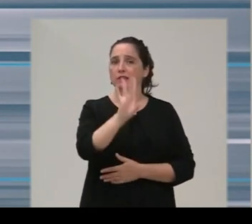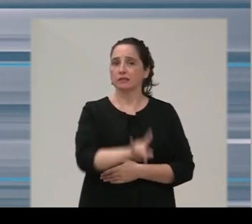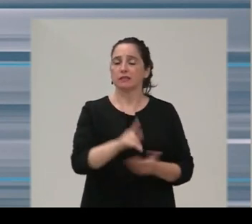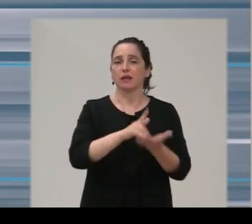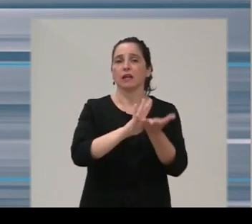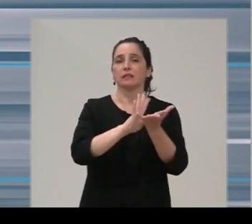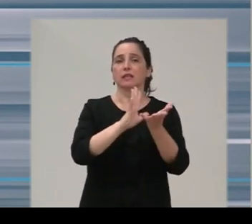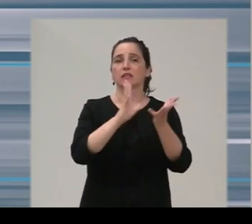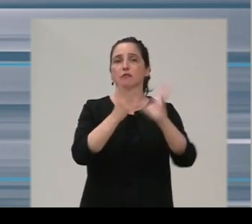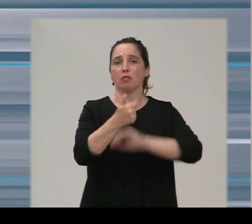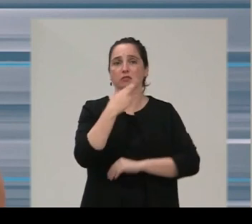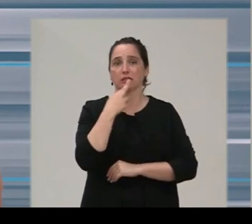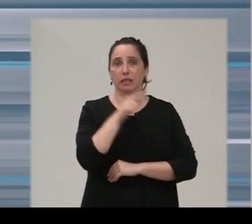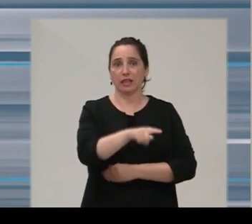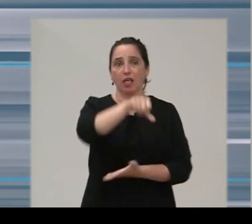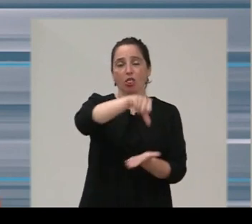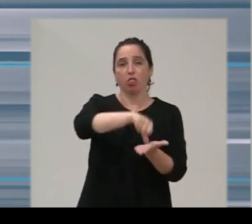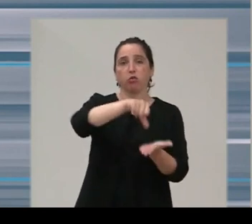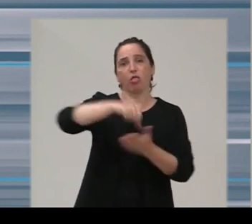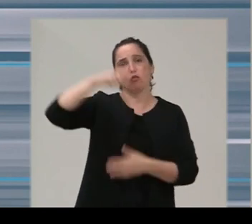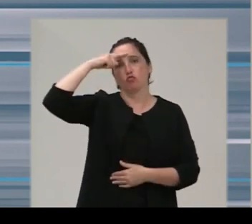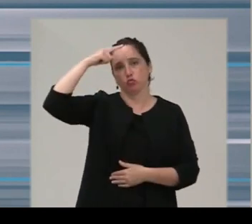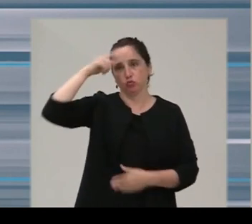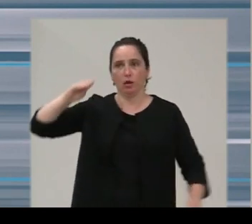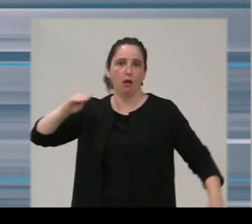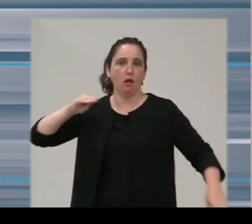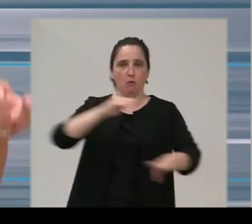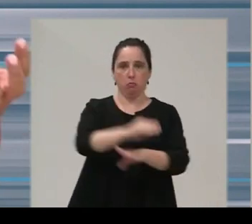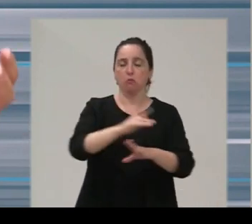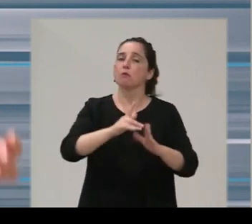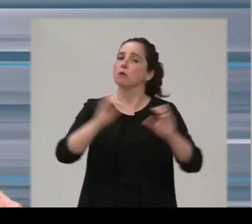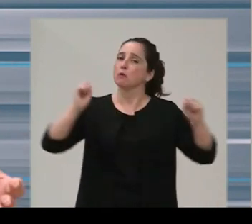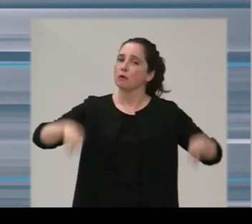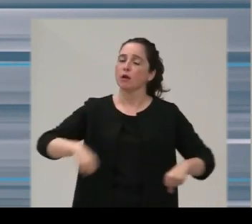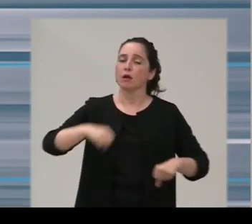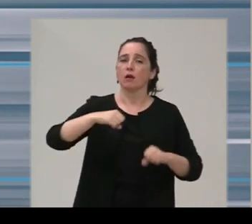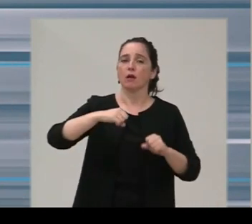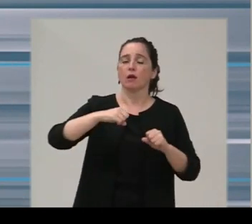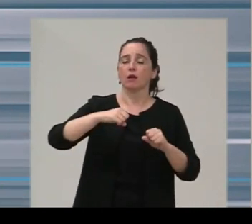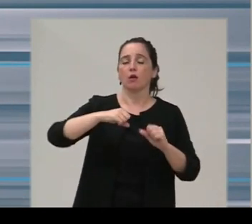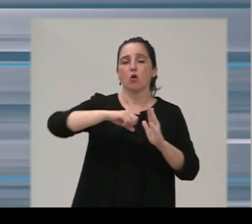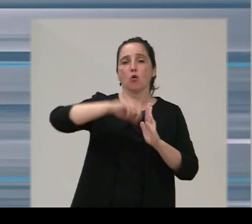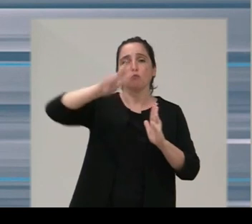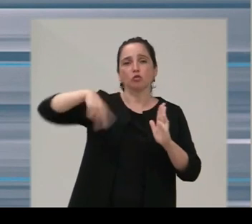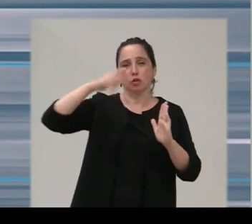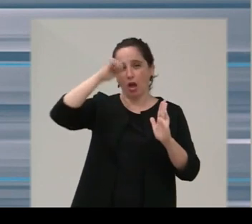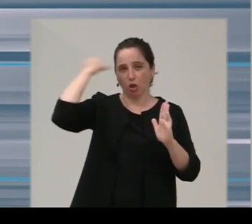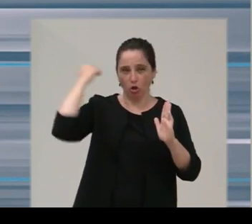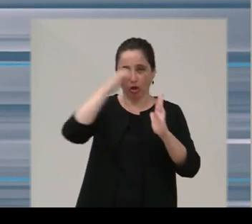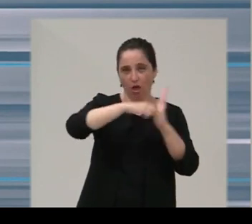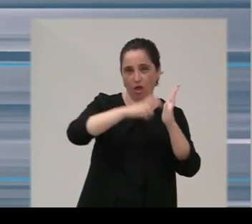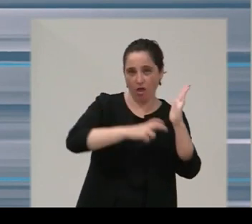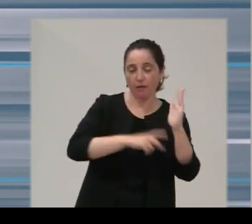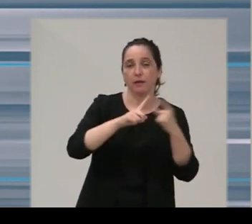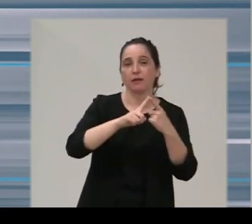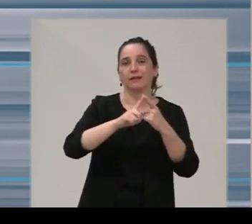transformación de Santander como ciudad de la cultura a través del MUPAC, de la rehabilitación